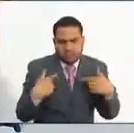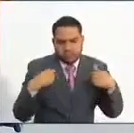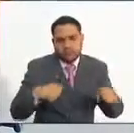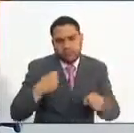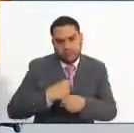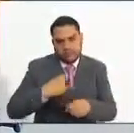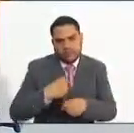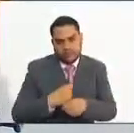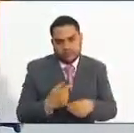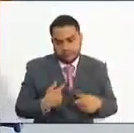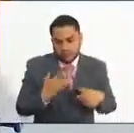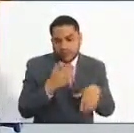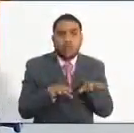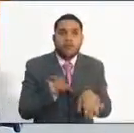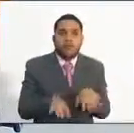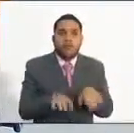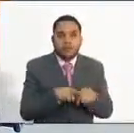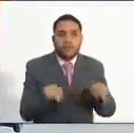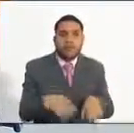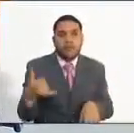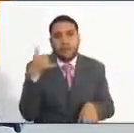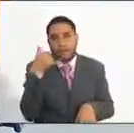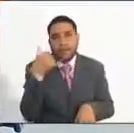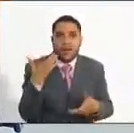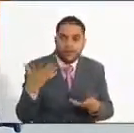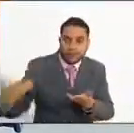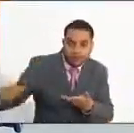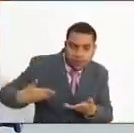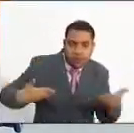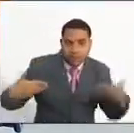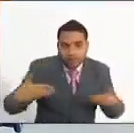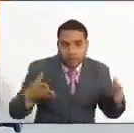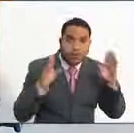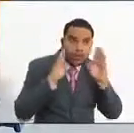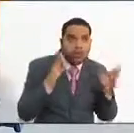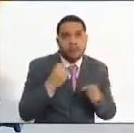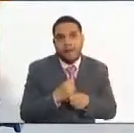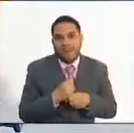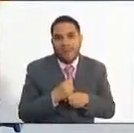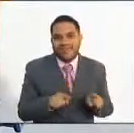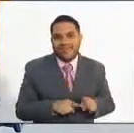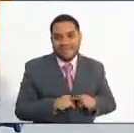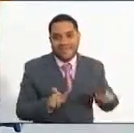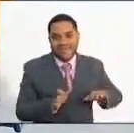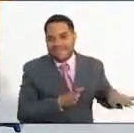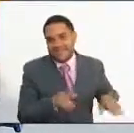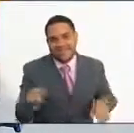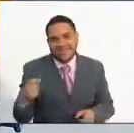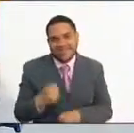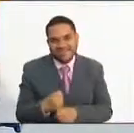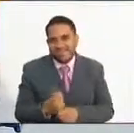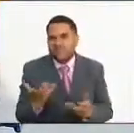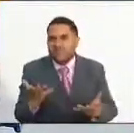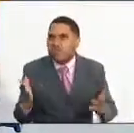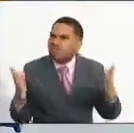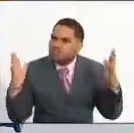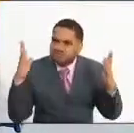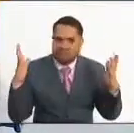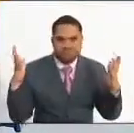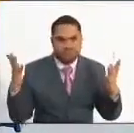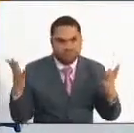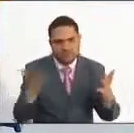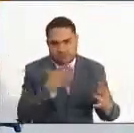está sentada en su escritorio de pronto contestando derechos de petición, atendiendo consultas. Es un trabajo muy especial, pero como digo, ya